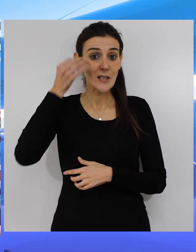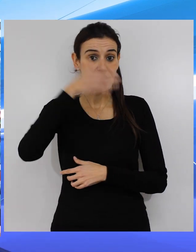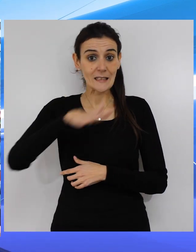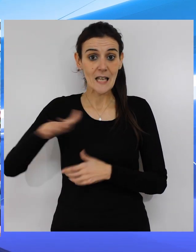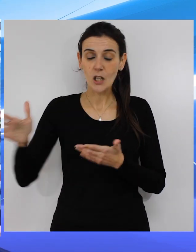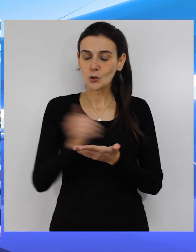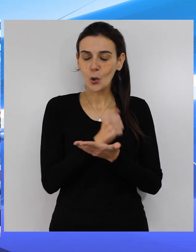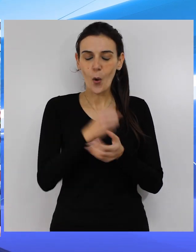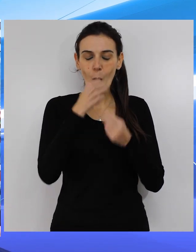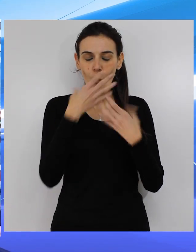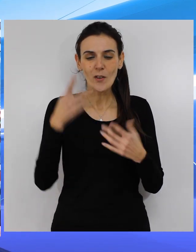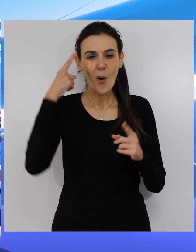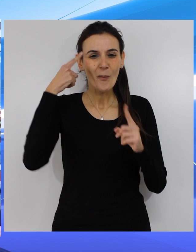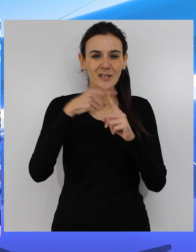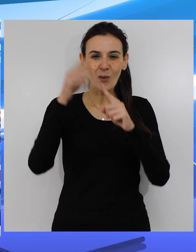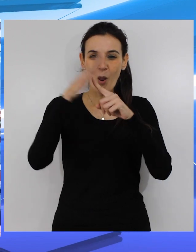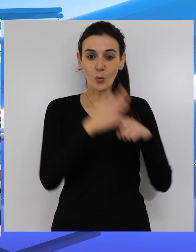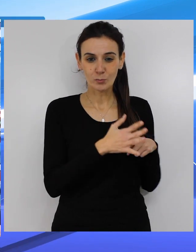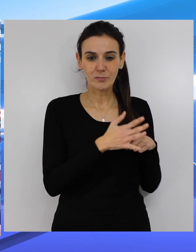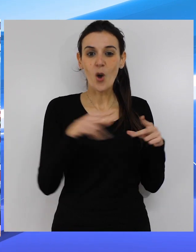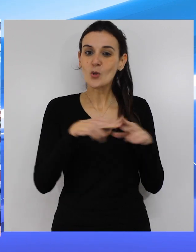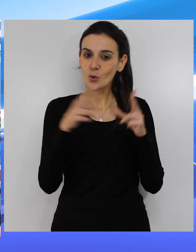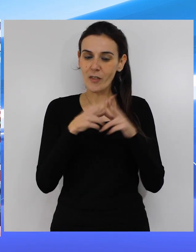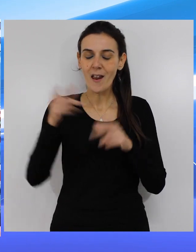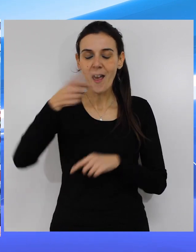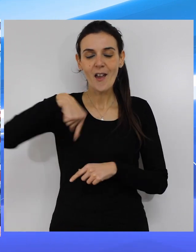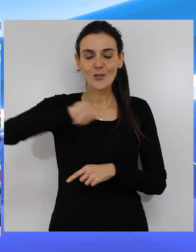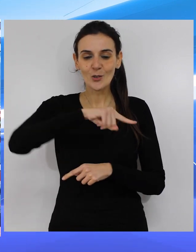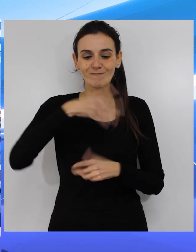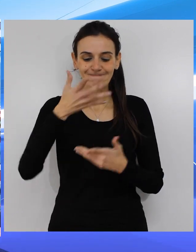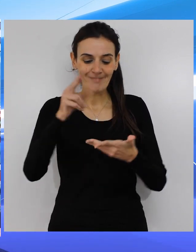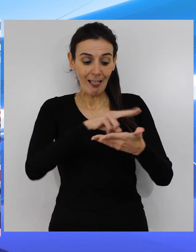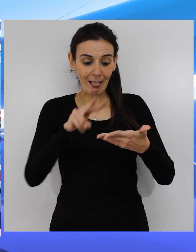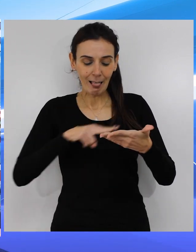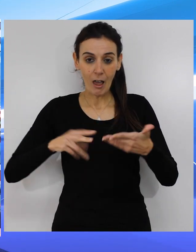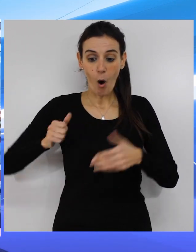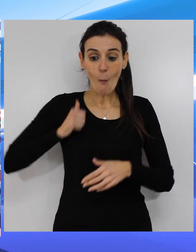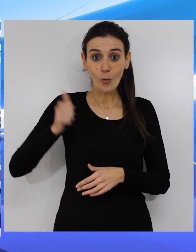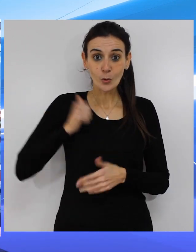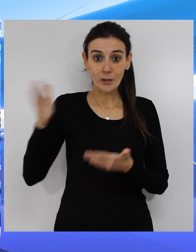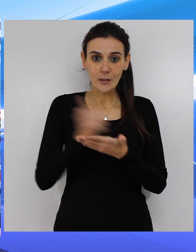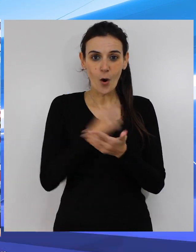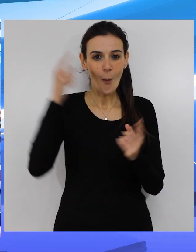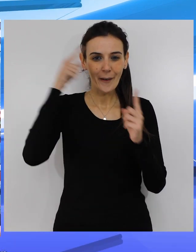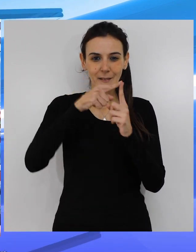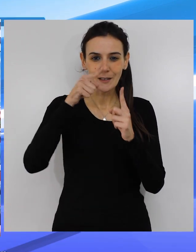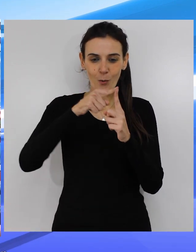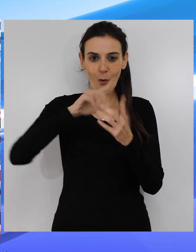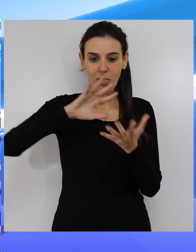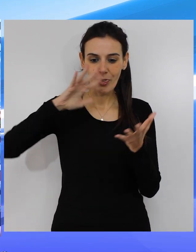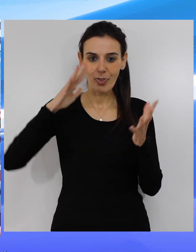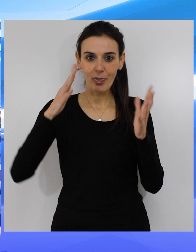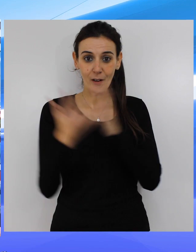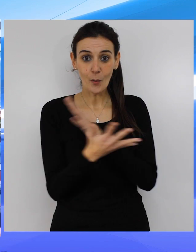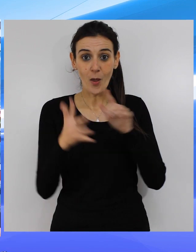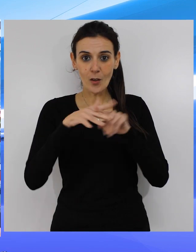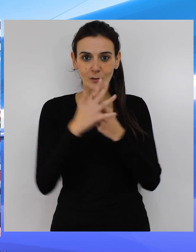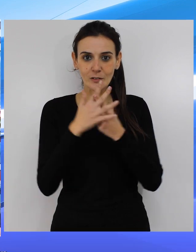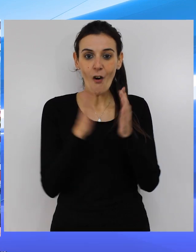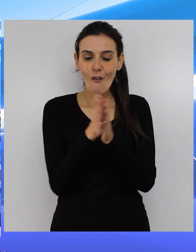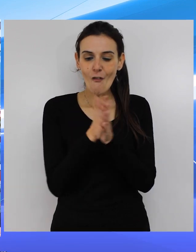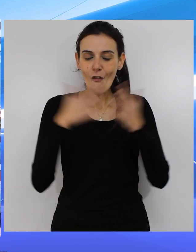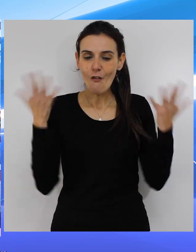niñas en riesgo de exclusión han podido encontrar esa oportunidad, el convertirse en el